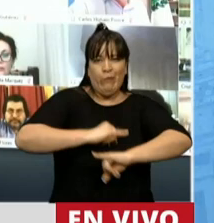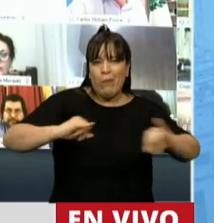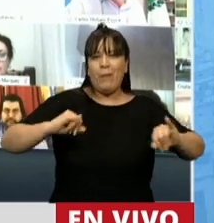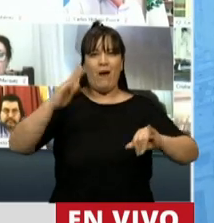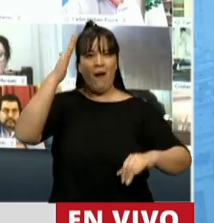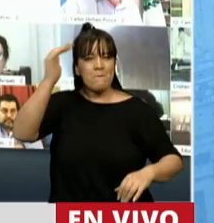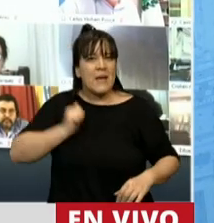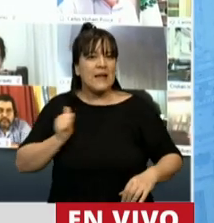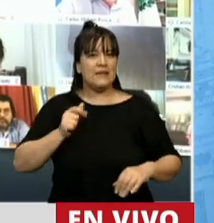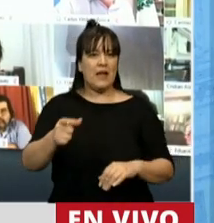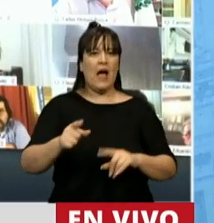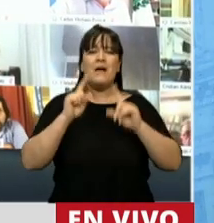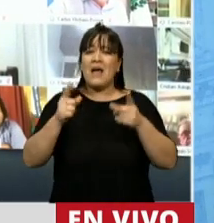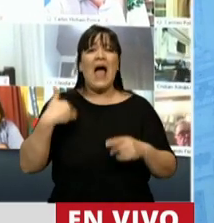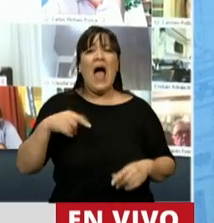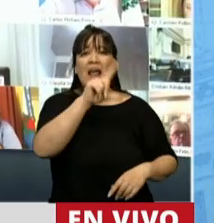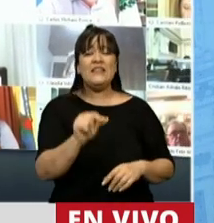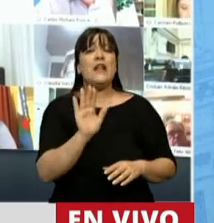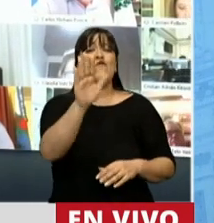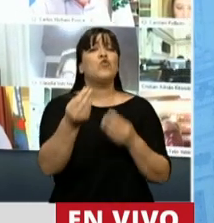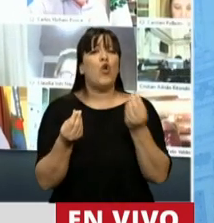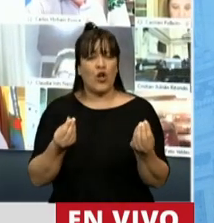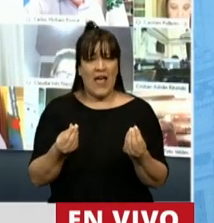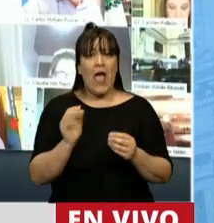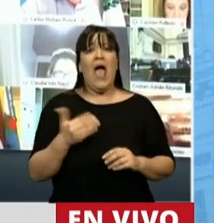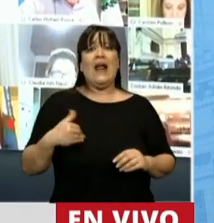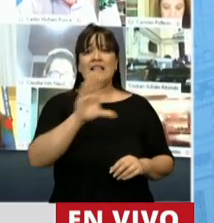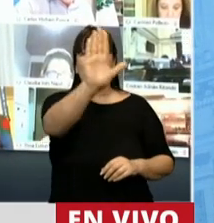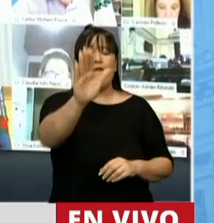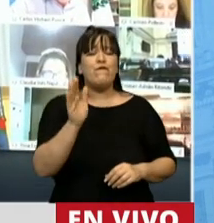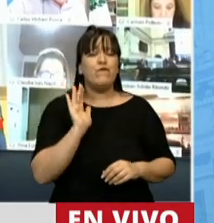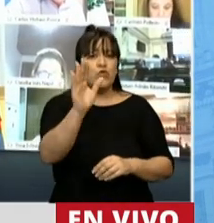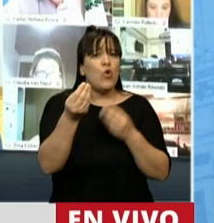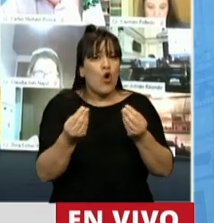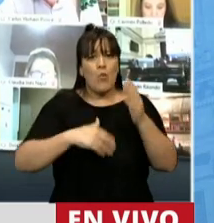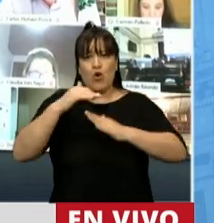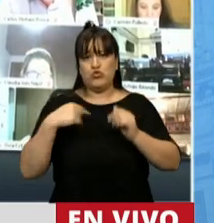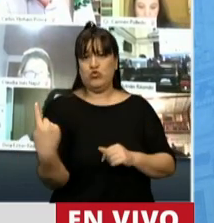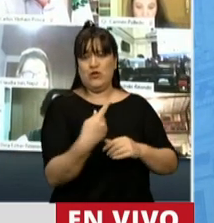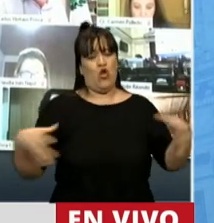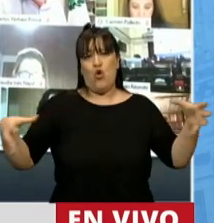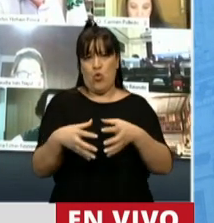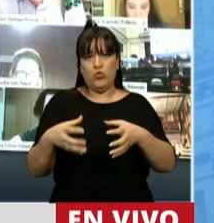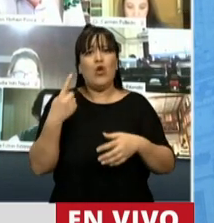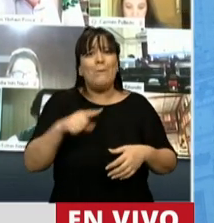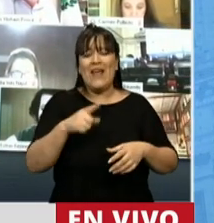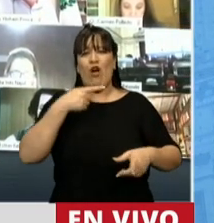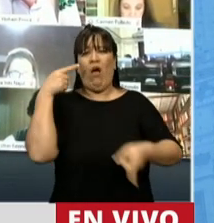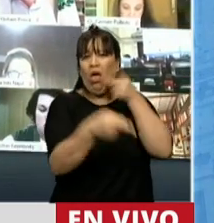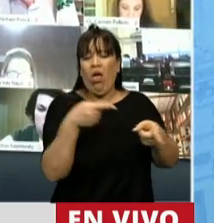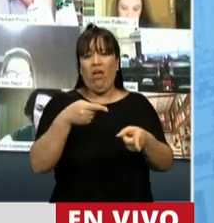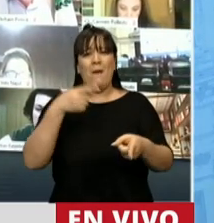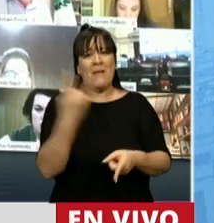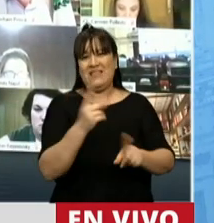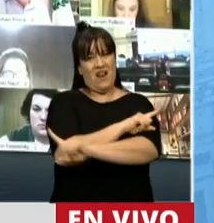pero siempre allí. La Argentina que viene, señores, la vamos a construir entre todos, pero sin agravios y sin mentiras.